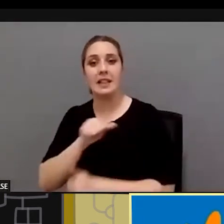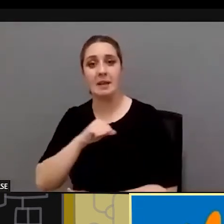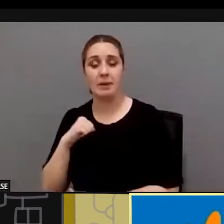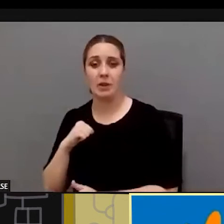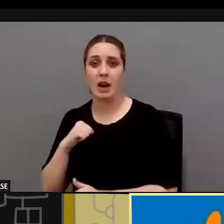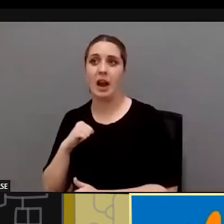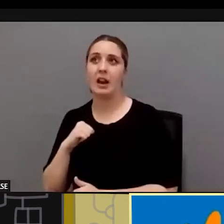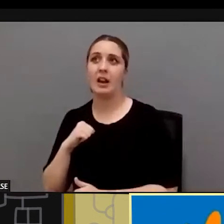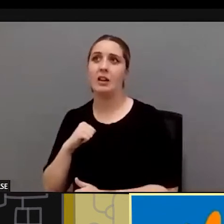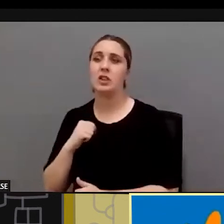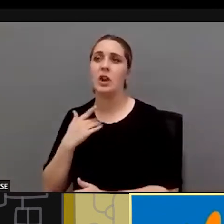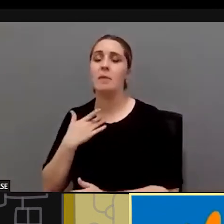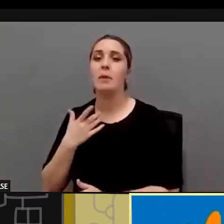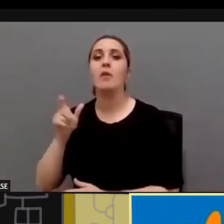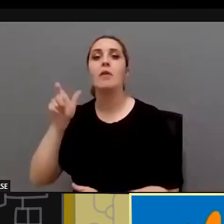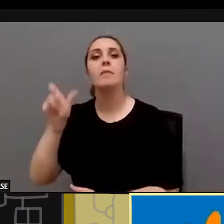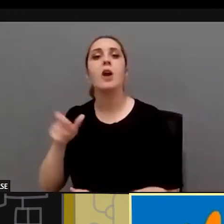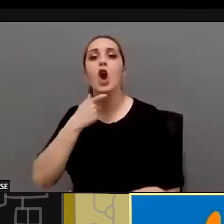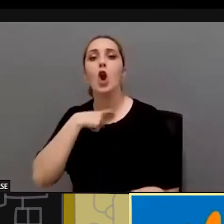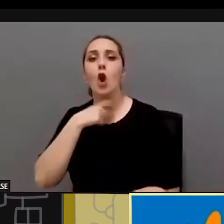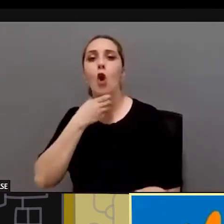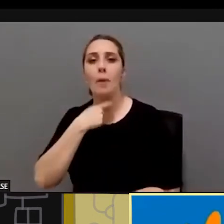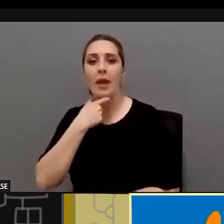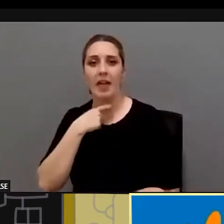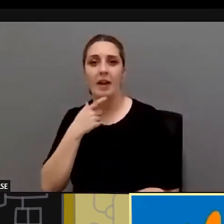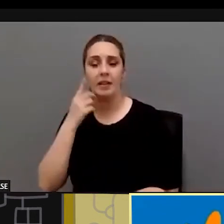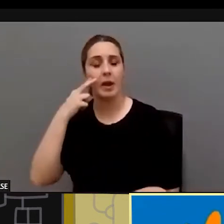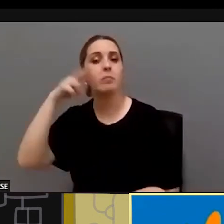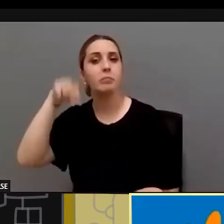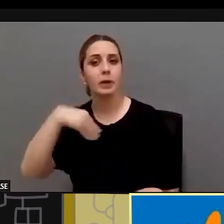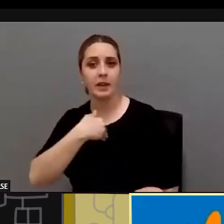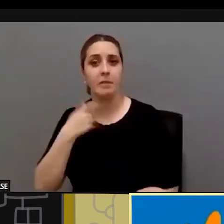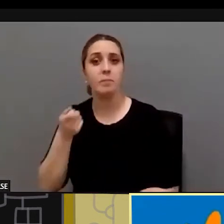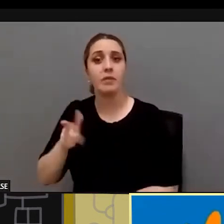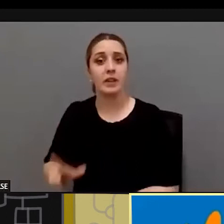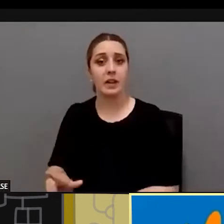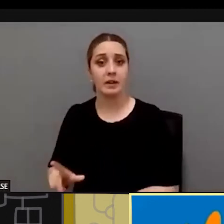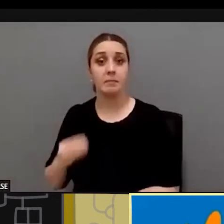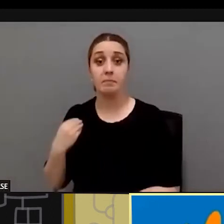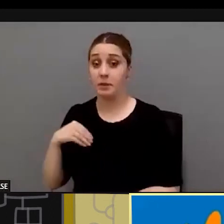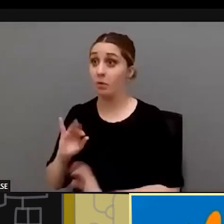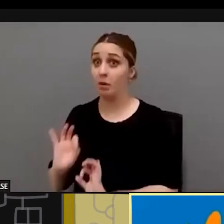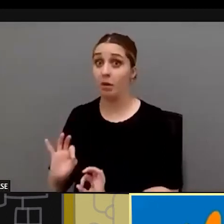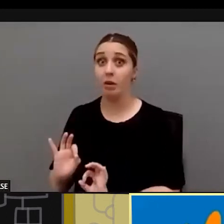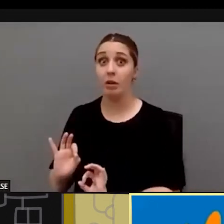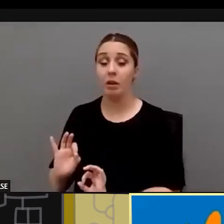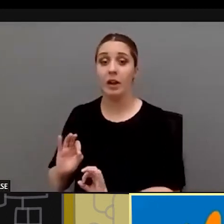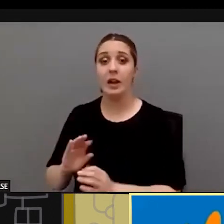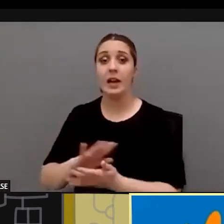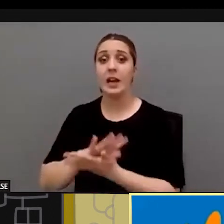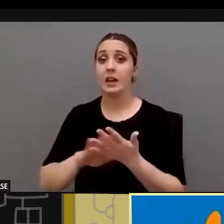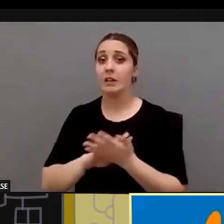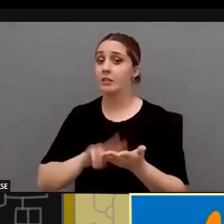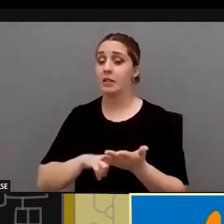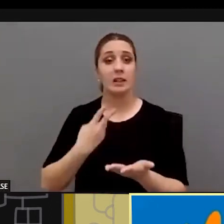sino la figura de la logopedia ¿no? que sí que tendría una función reconocida y profesionalizada como la de la interpretación de lengua así